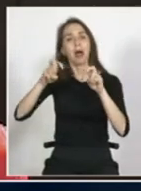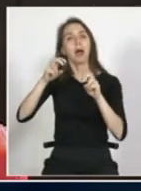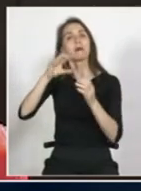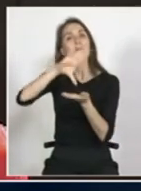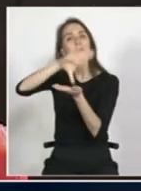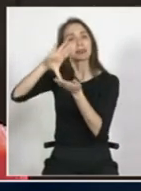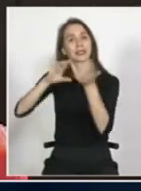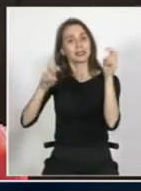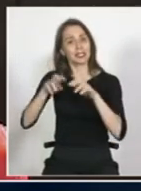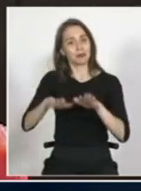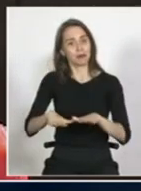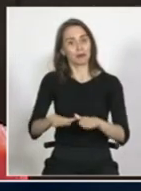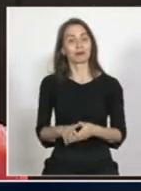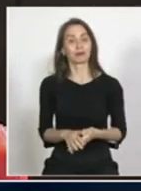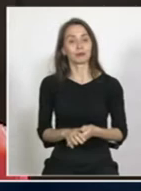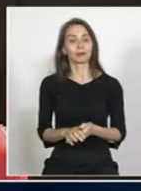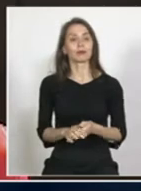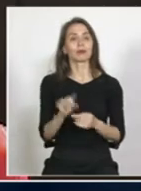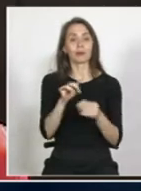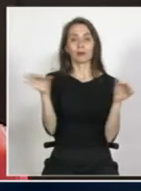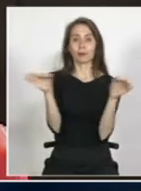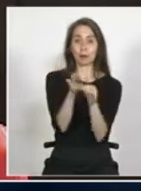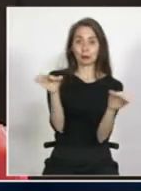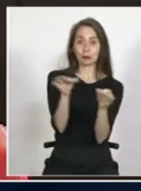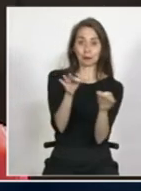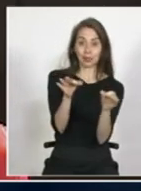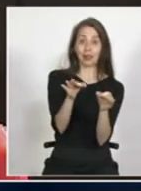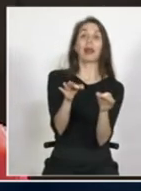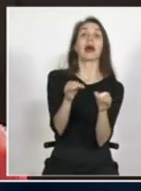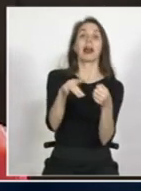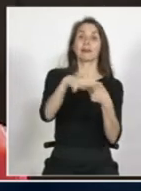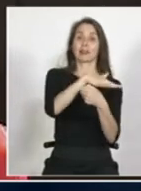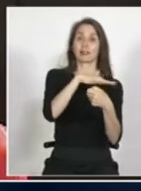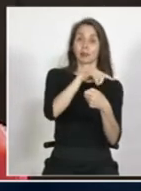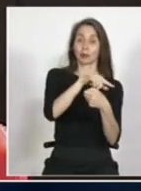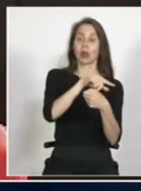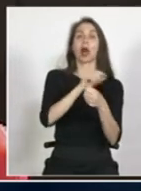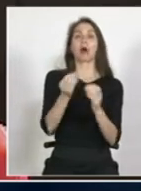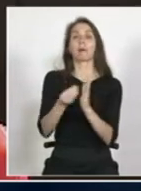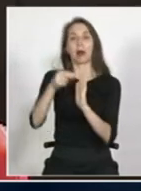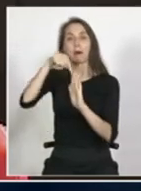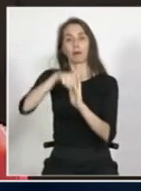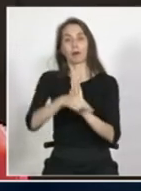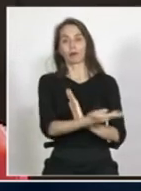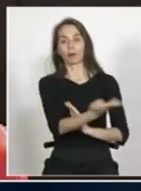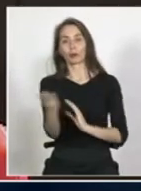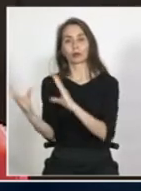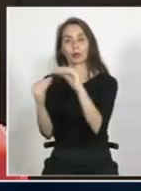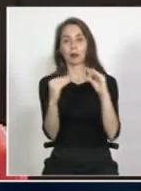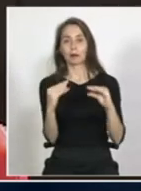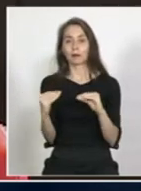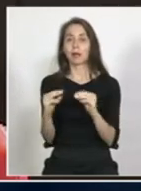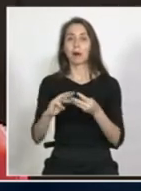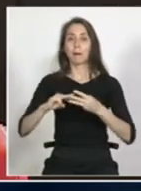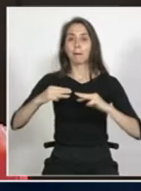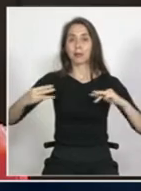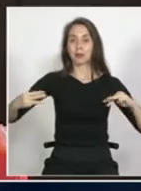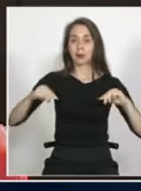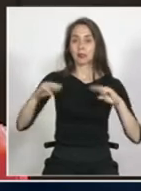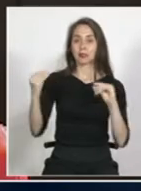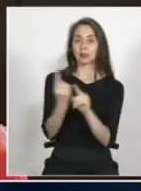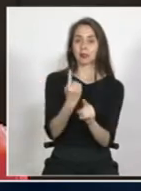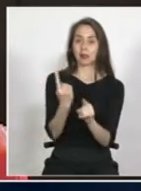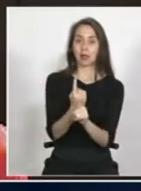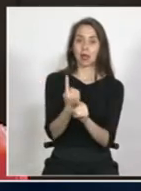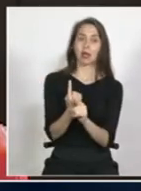Bueno, ese es un contexto y obviamente vamos a profundizar con ustedes. Contarles que la metodología del diálogo es